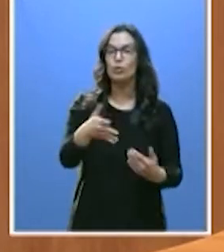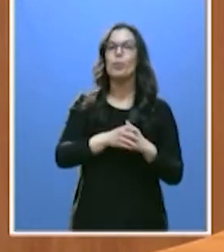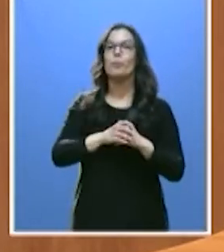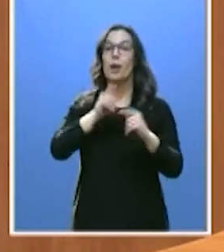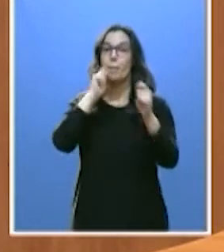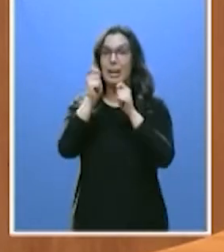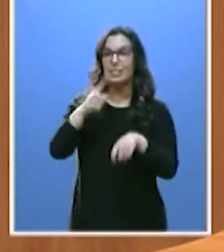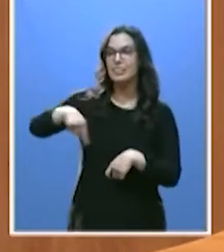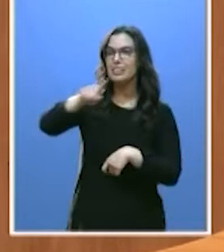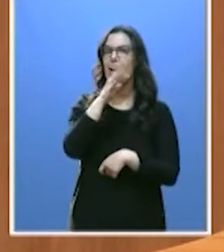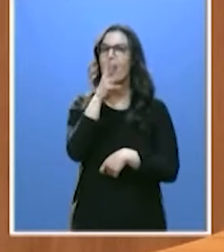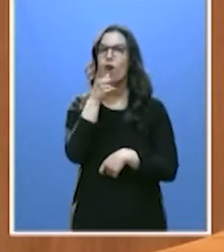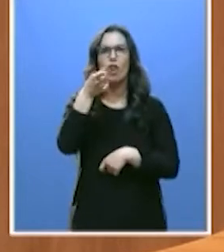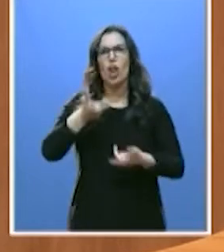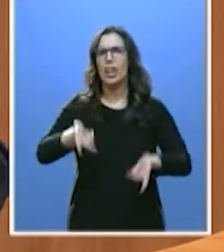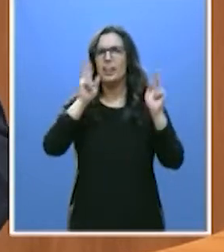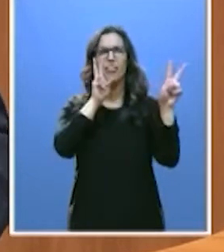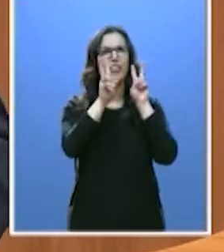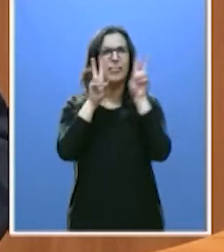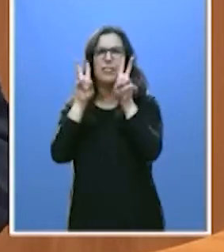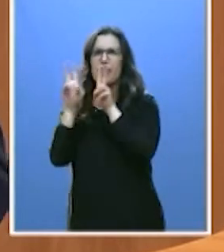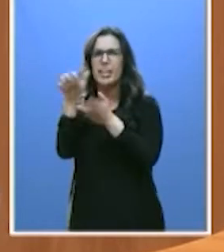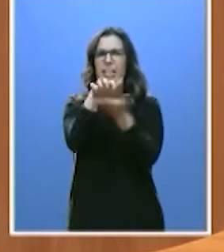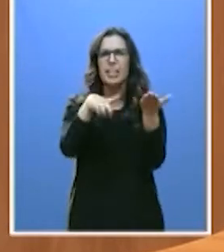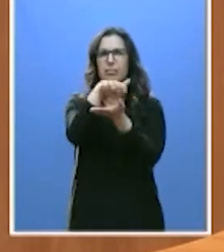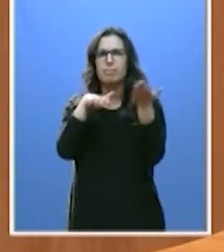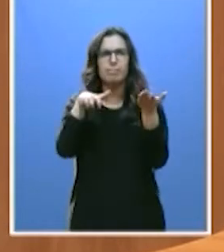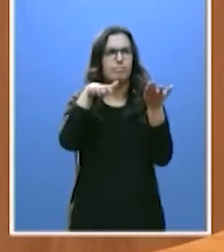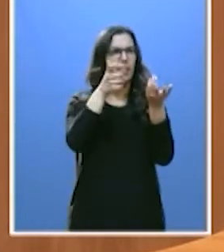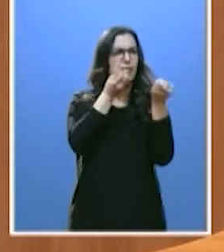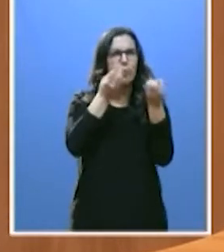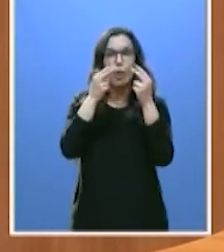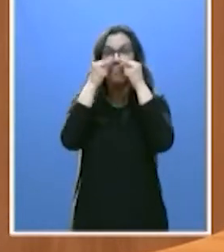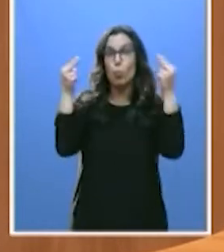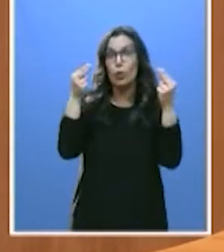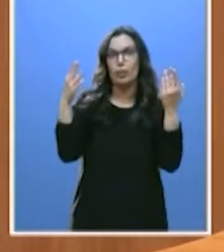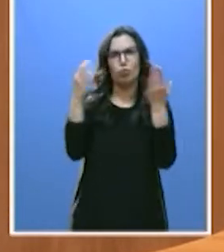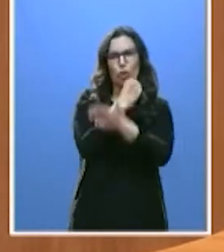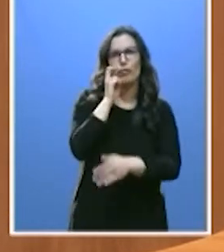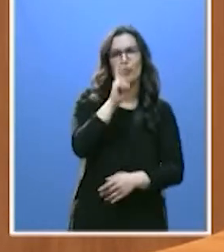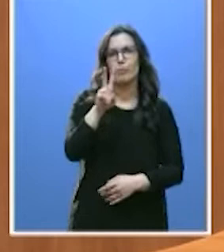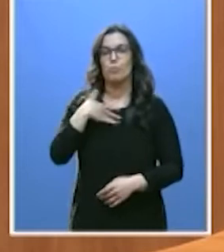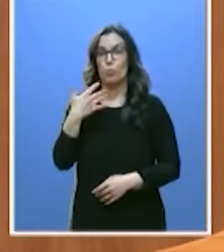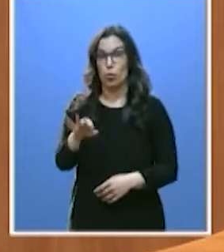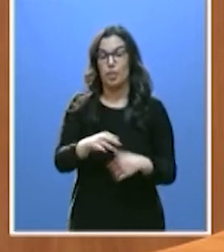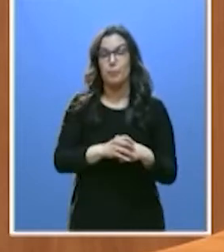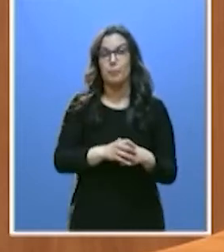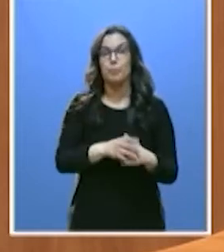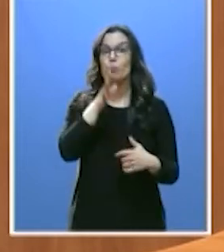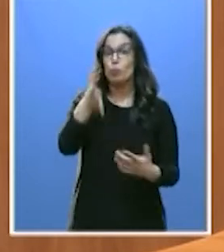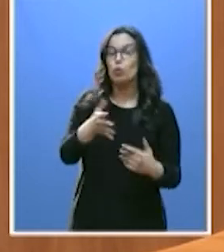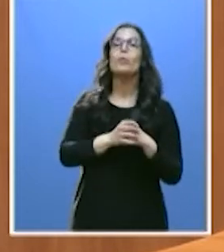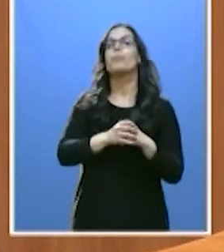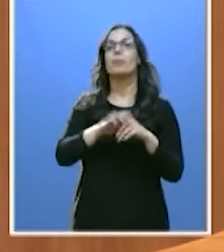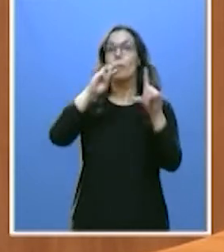accede ahora con total libertad a toda la información de nuestra Administración Pública. Por esa razón, nuestro portal